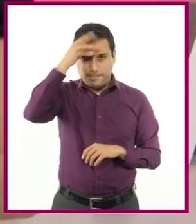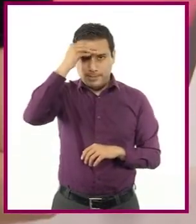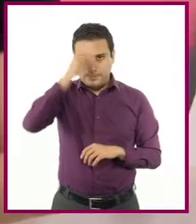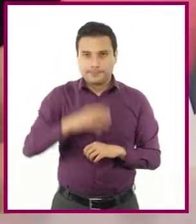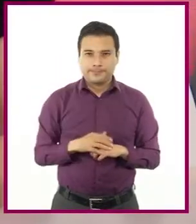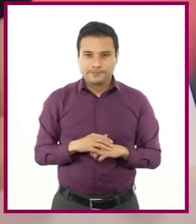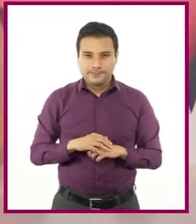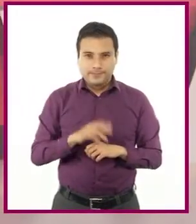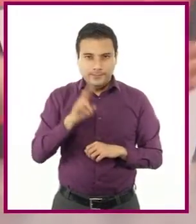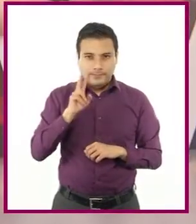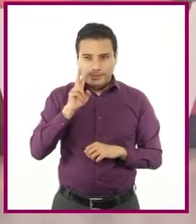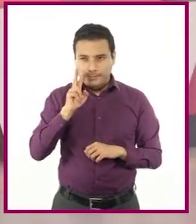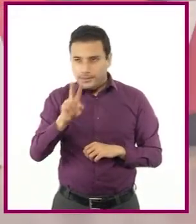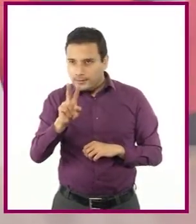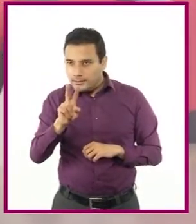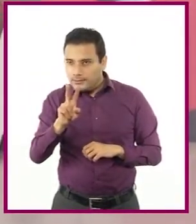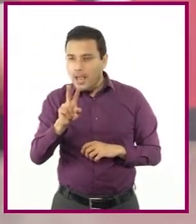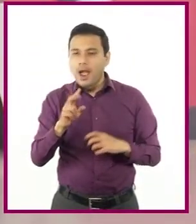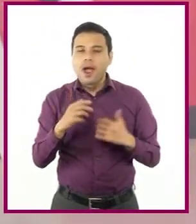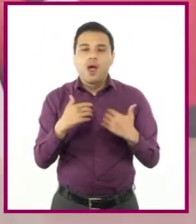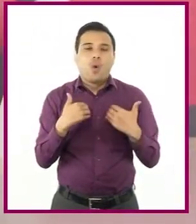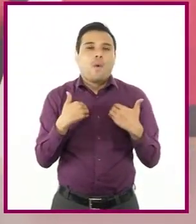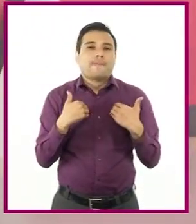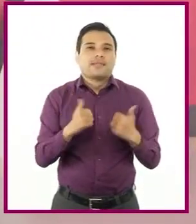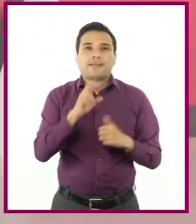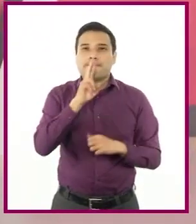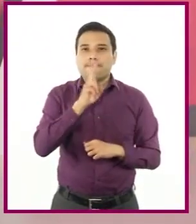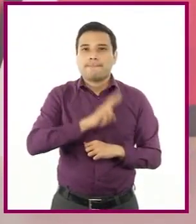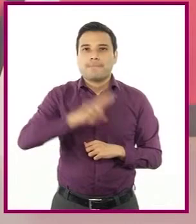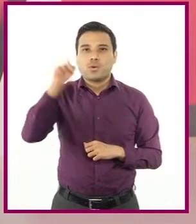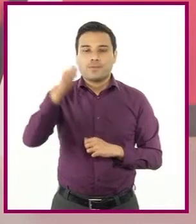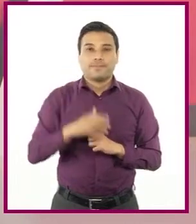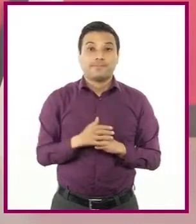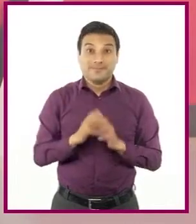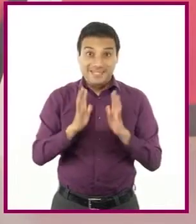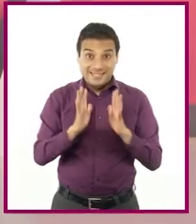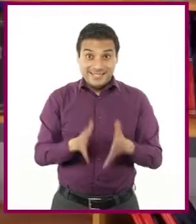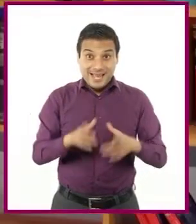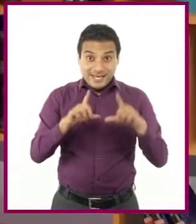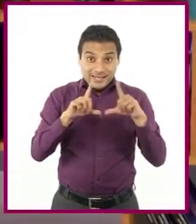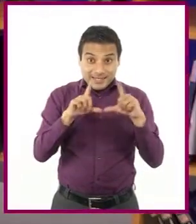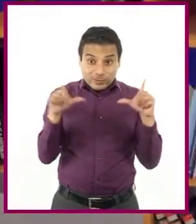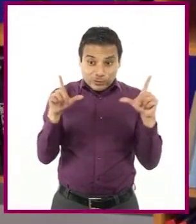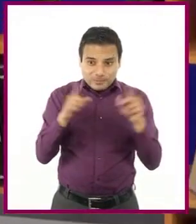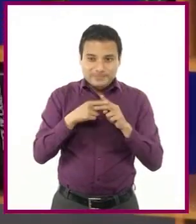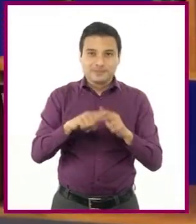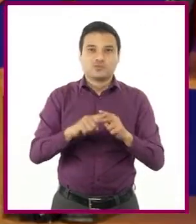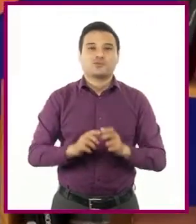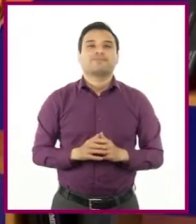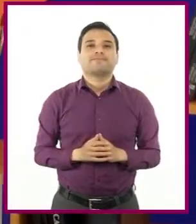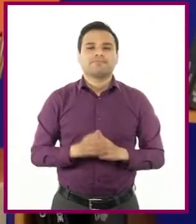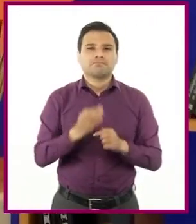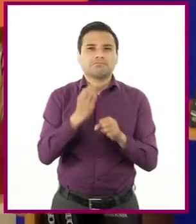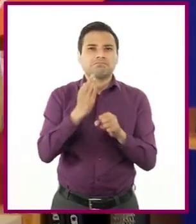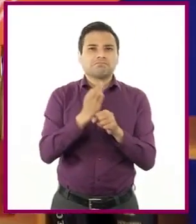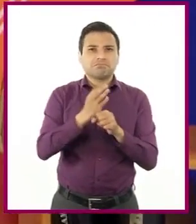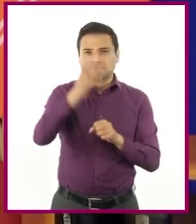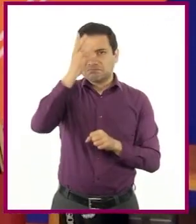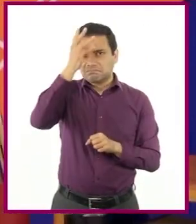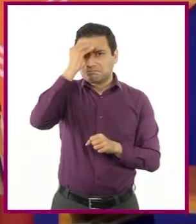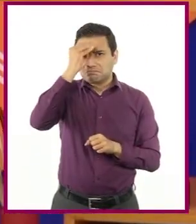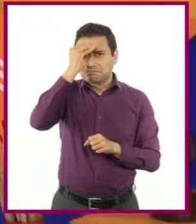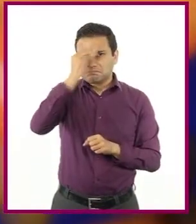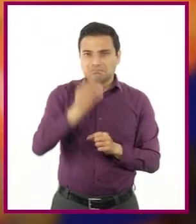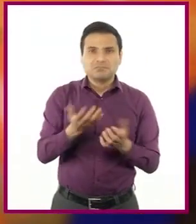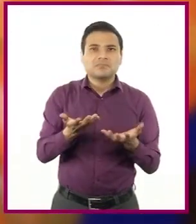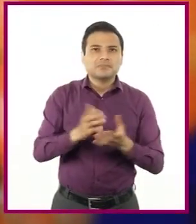entenderlos de mejor manera. ¿Listas y listos? ¡Muy bien! ¡Iniciemos! El aprendizaje esperado de esta